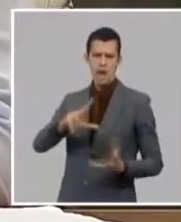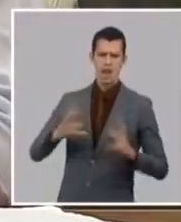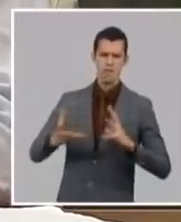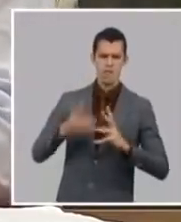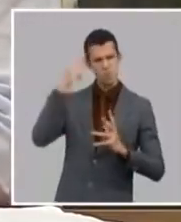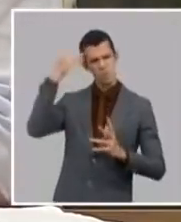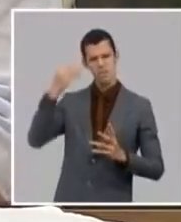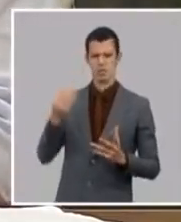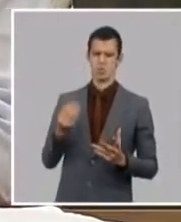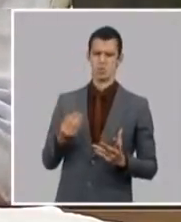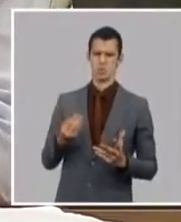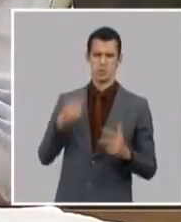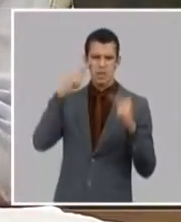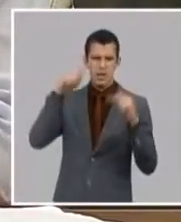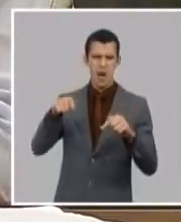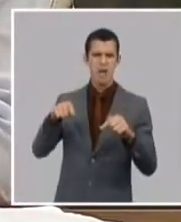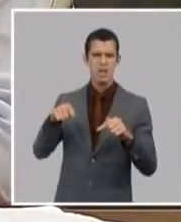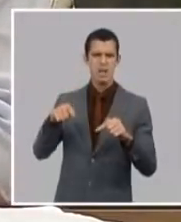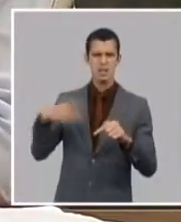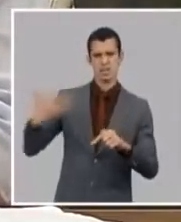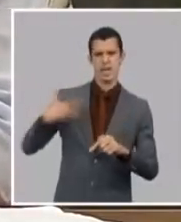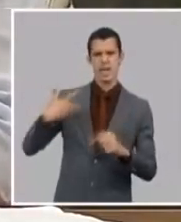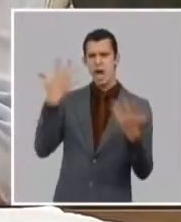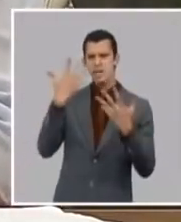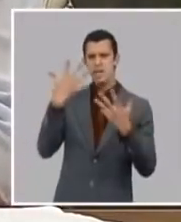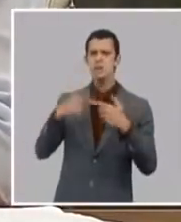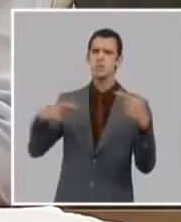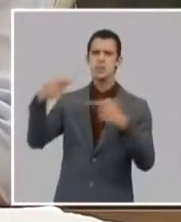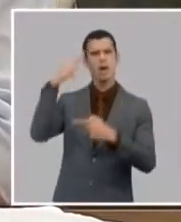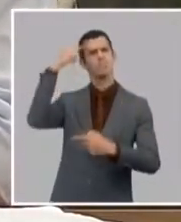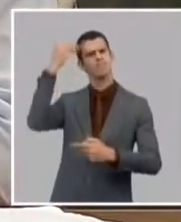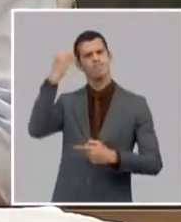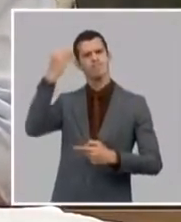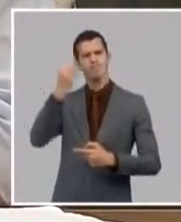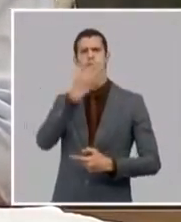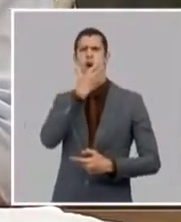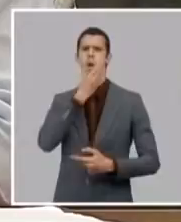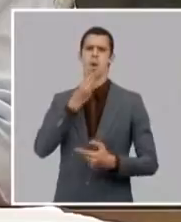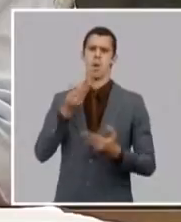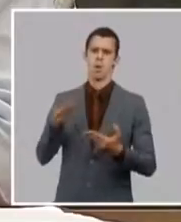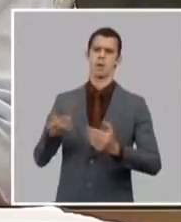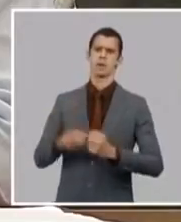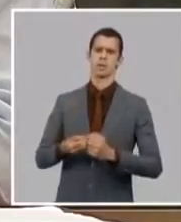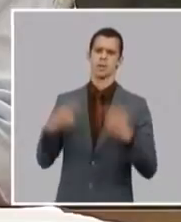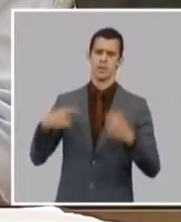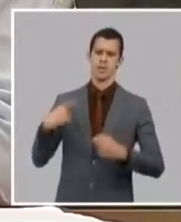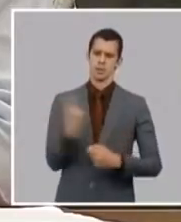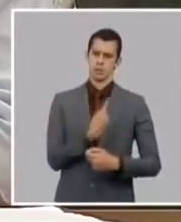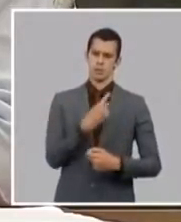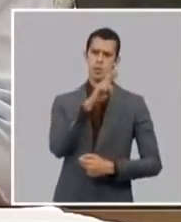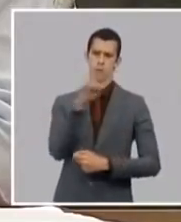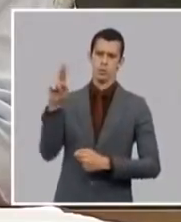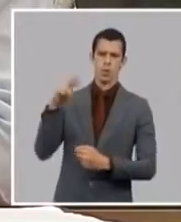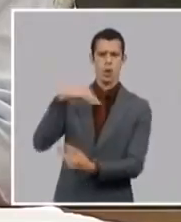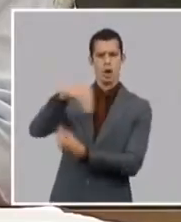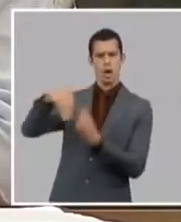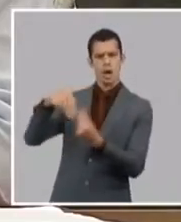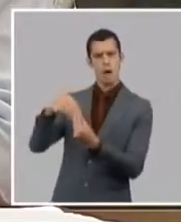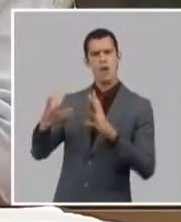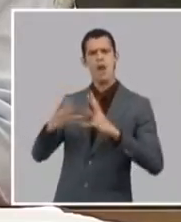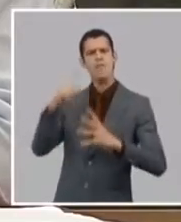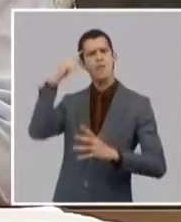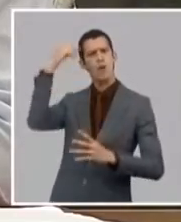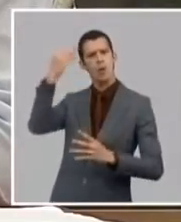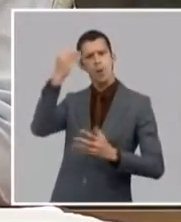los jóvenes escucharlos como las importantes personas que son que son conceptos que están en nuestro en en